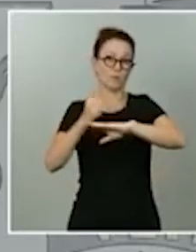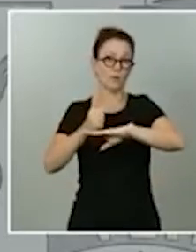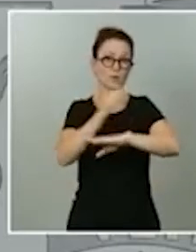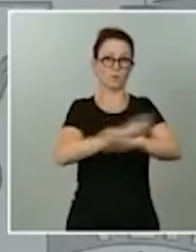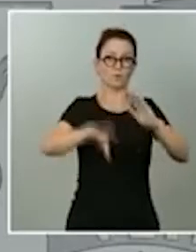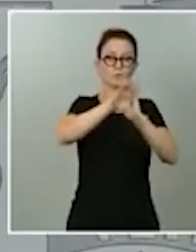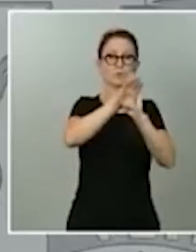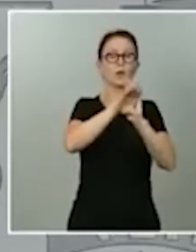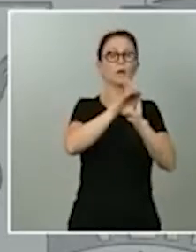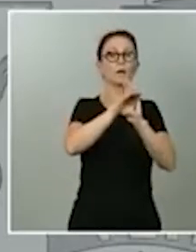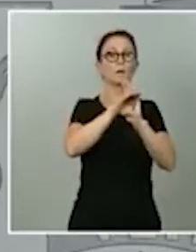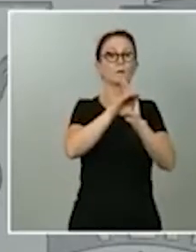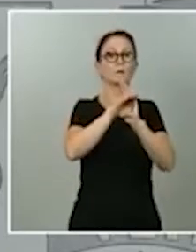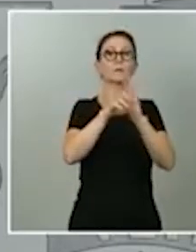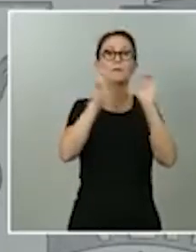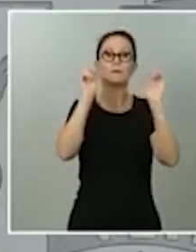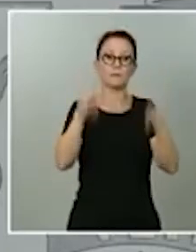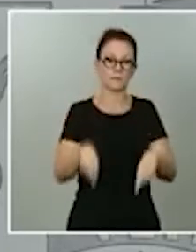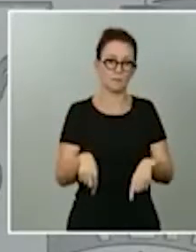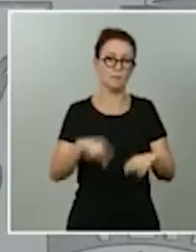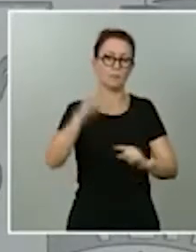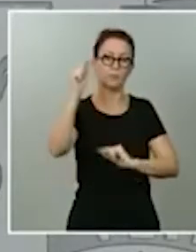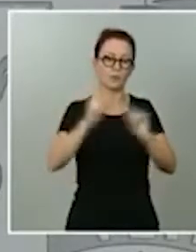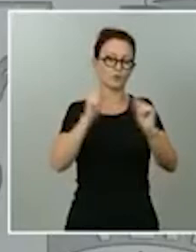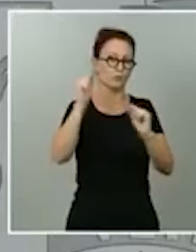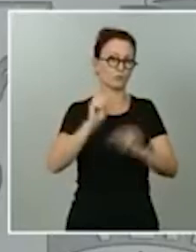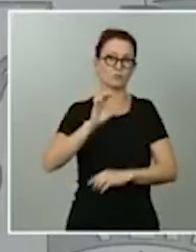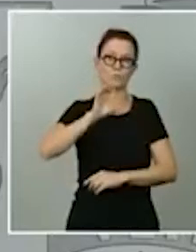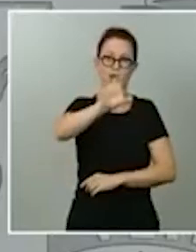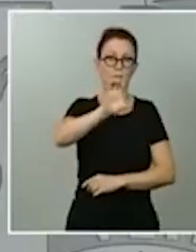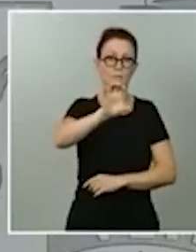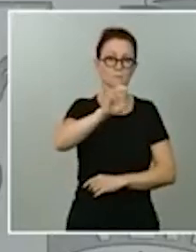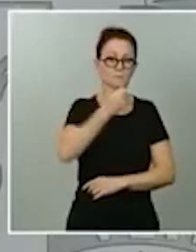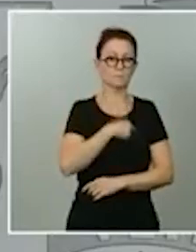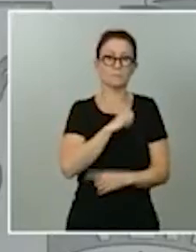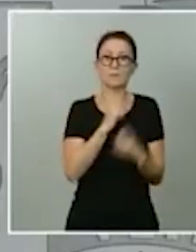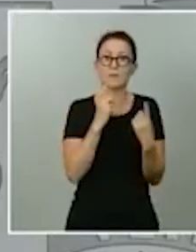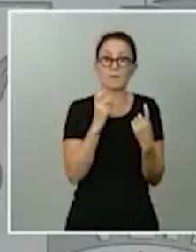unos presupuestos de país. España necesita unos presupuestos de país.